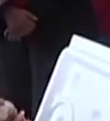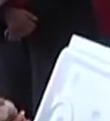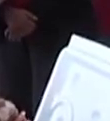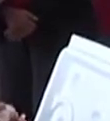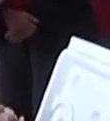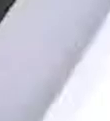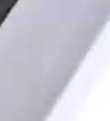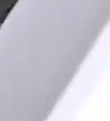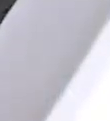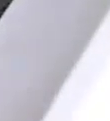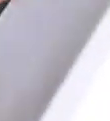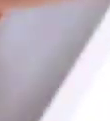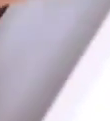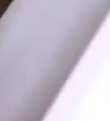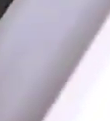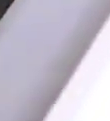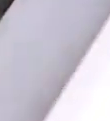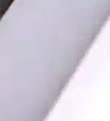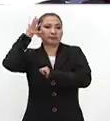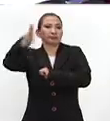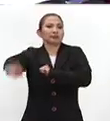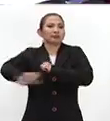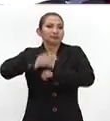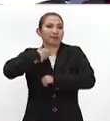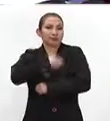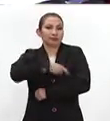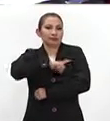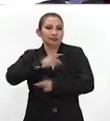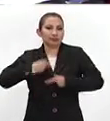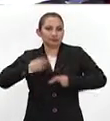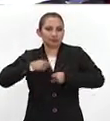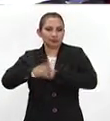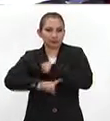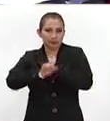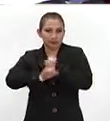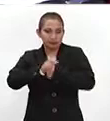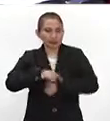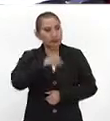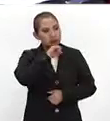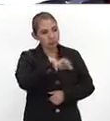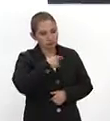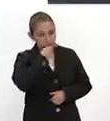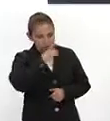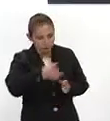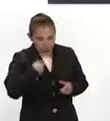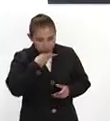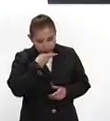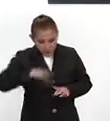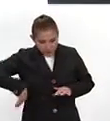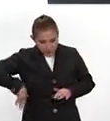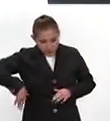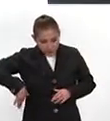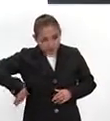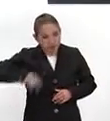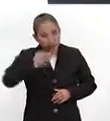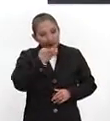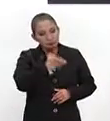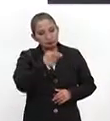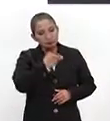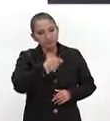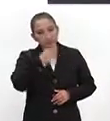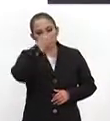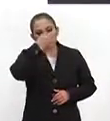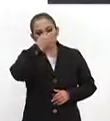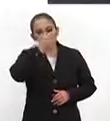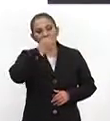indiscriminado de antibióticos tiene una repercusión importante en la salud de las personas. Así es. Bueno, pues como comentan, estas vías